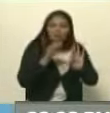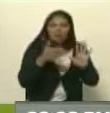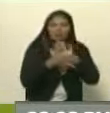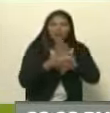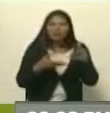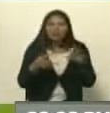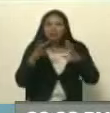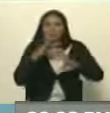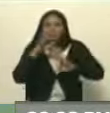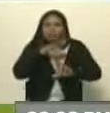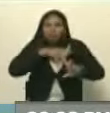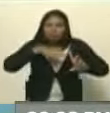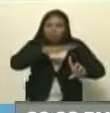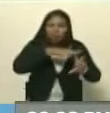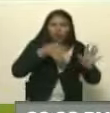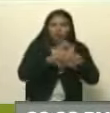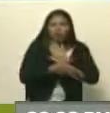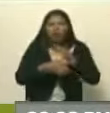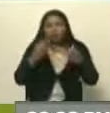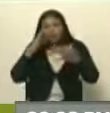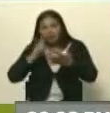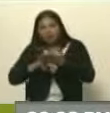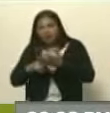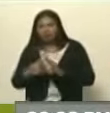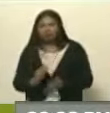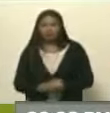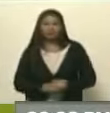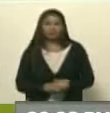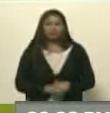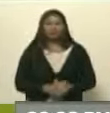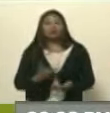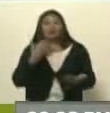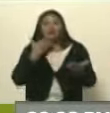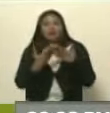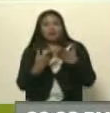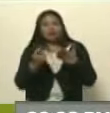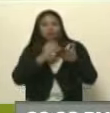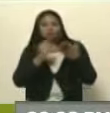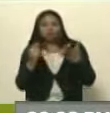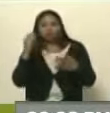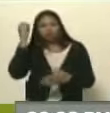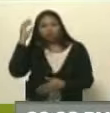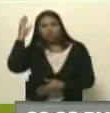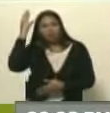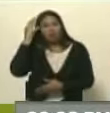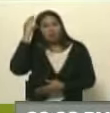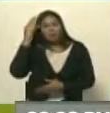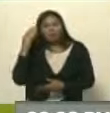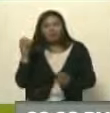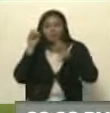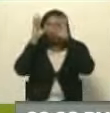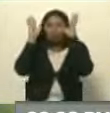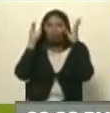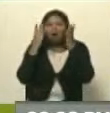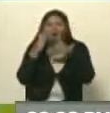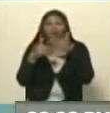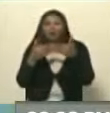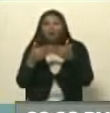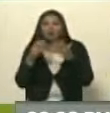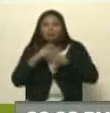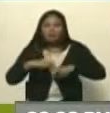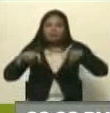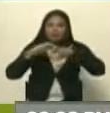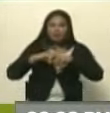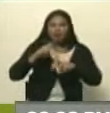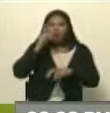tergiversar todo lo que había ocurrido desde allí. Gracias a la pluma, a la creatividad, al ingenio, a la investigación de hombres como